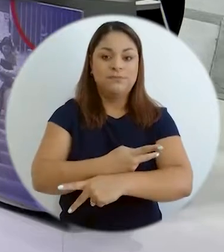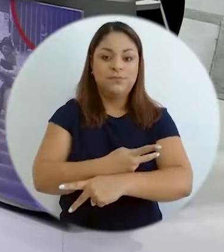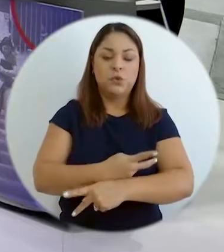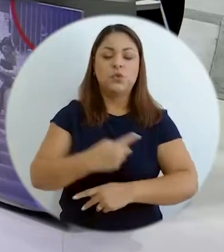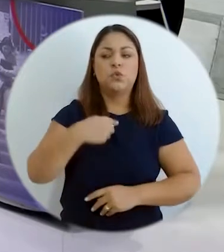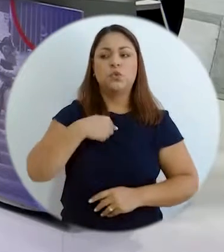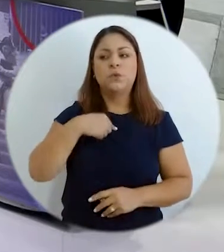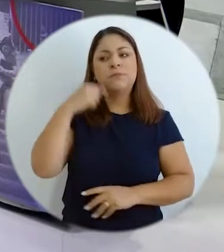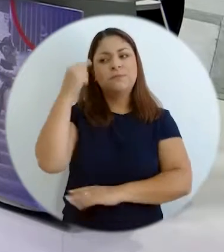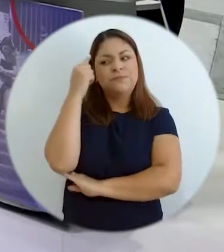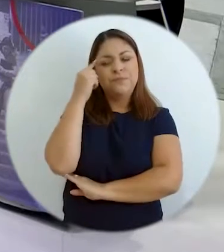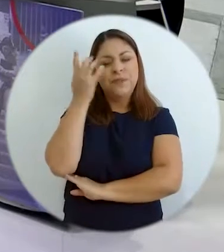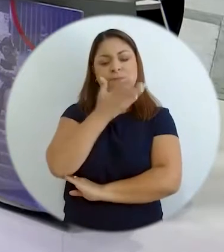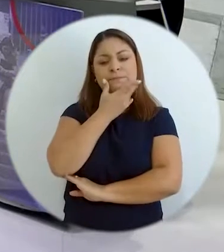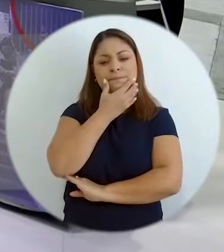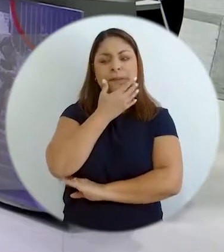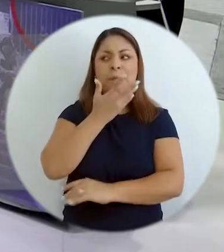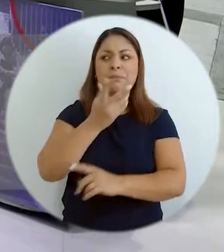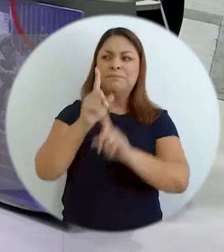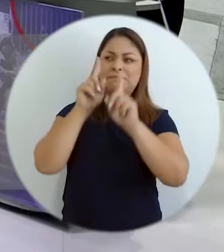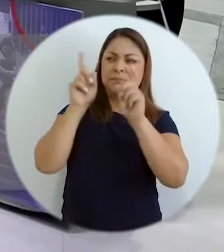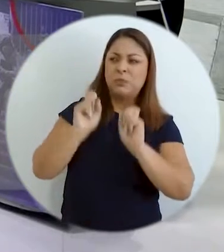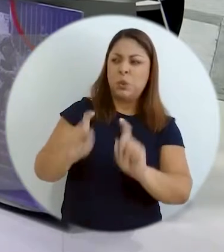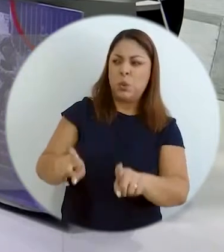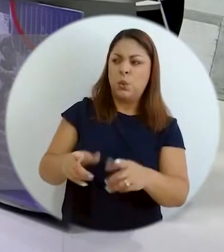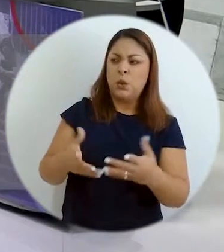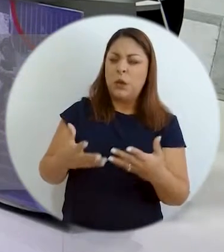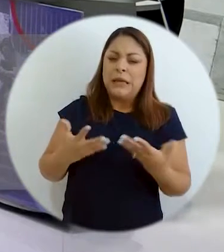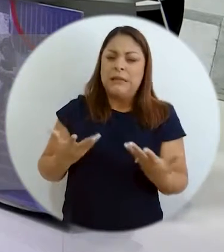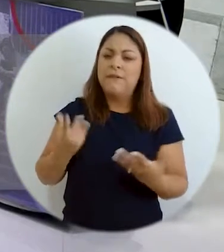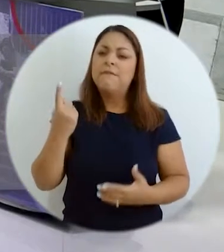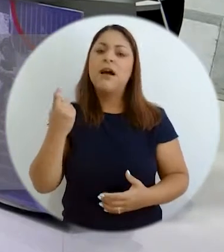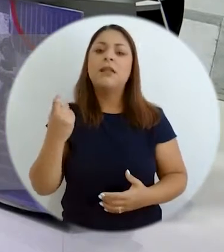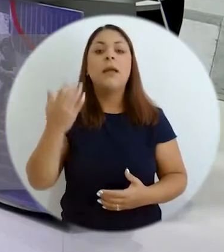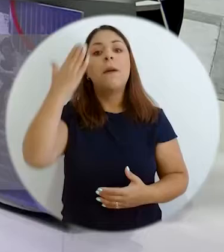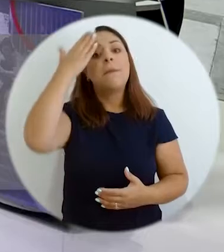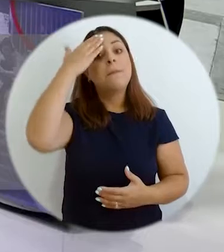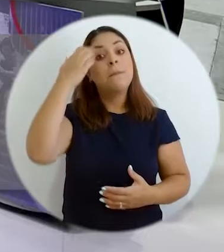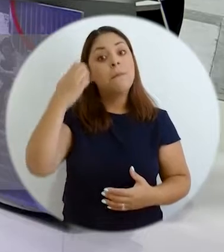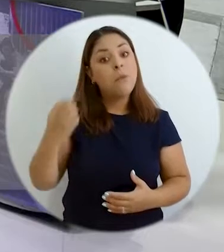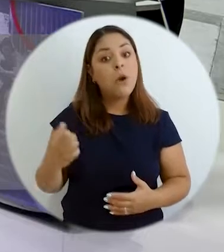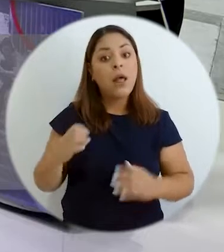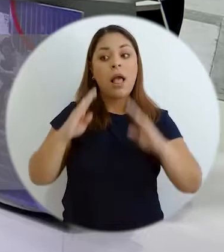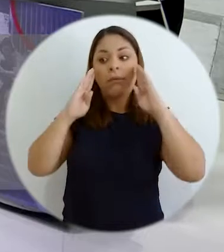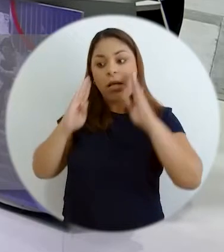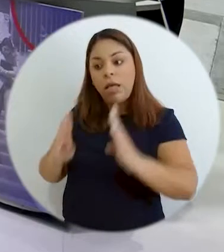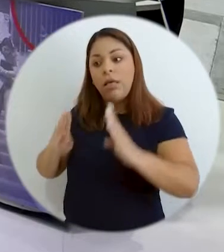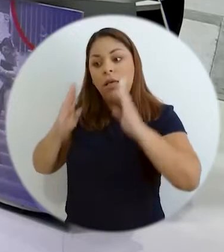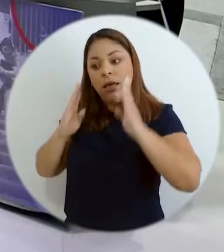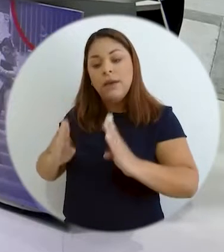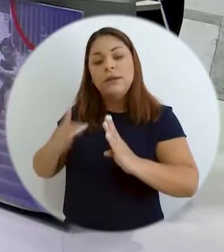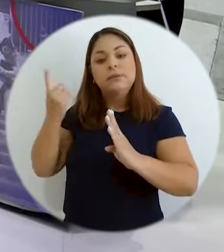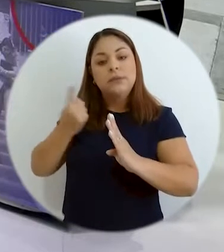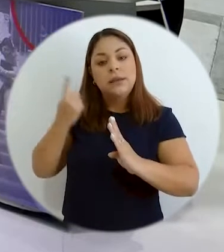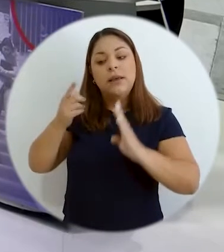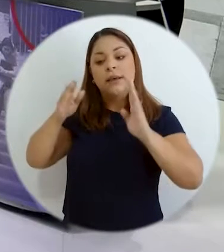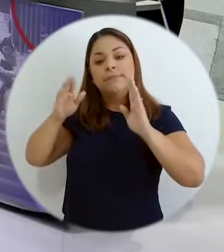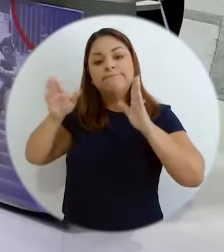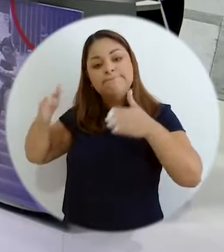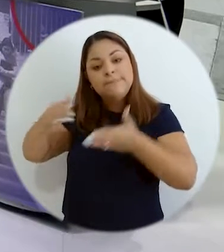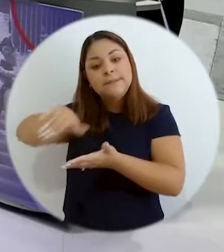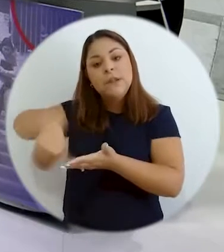cuando una se pregunta, ¿qué nos falta? O sea, ¿por qué no hemos volteado la mirada, como he dicho, durante el programa,